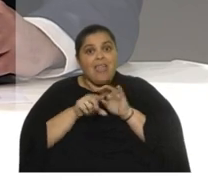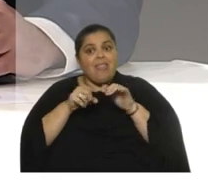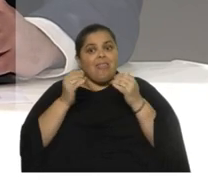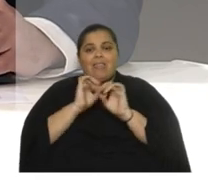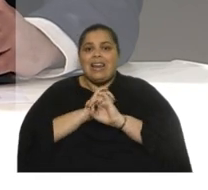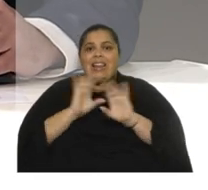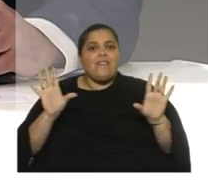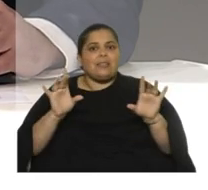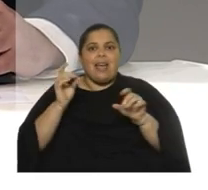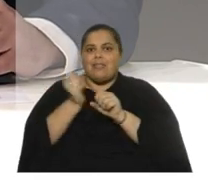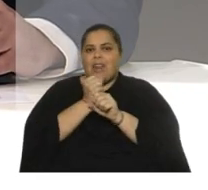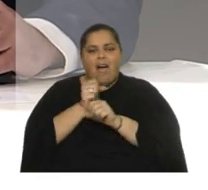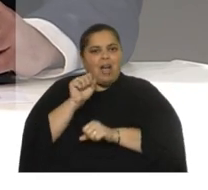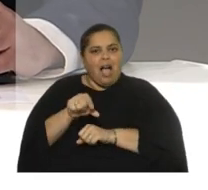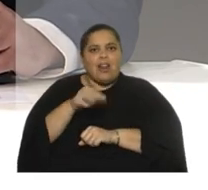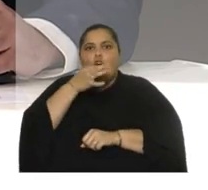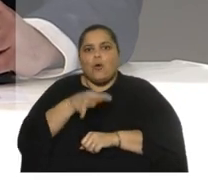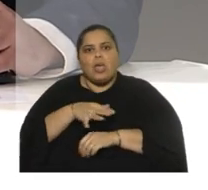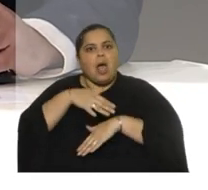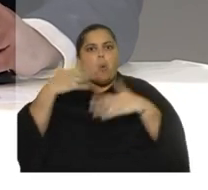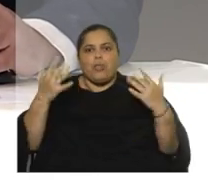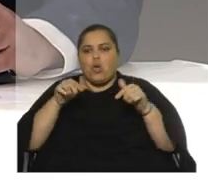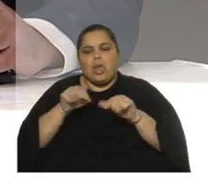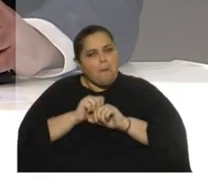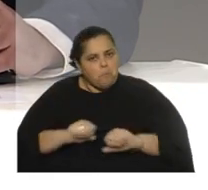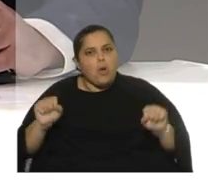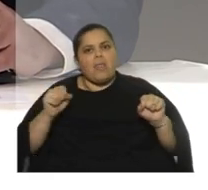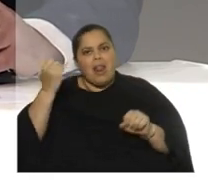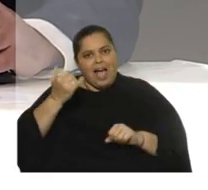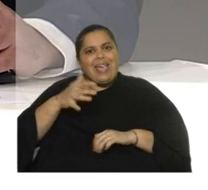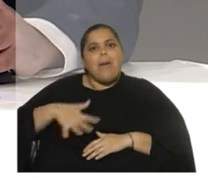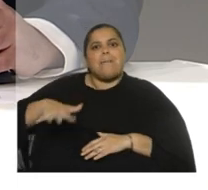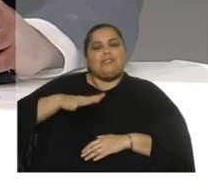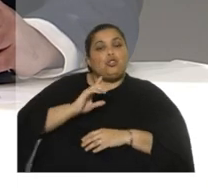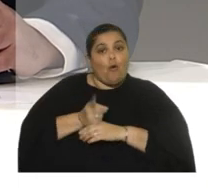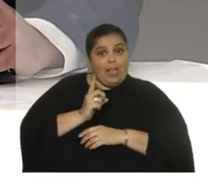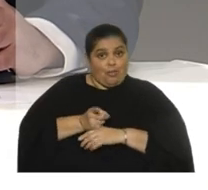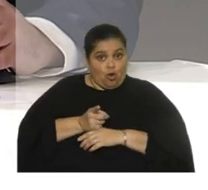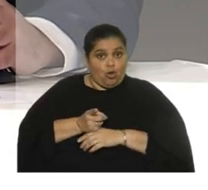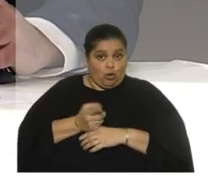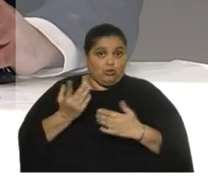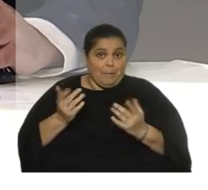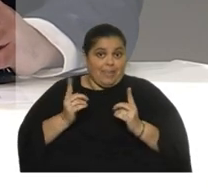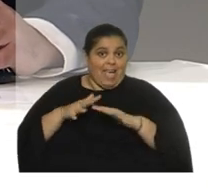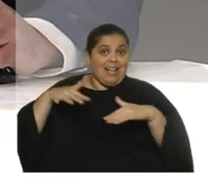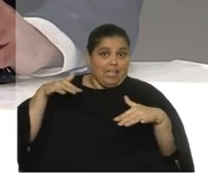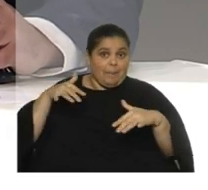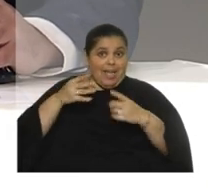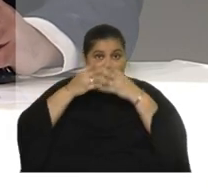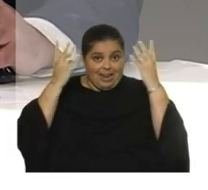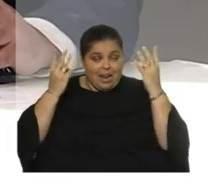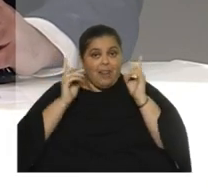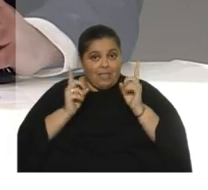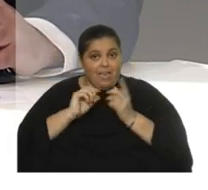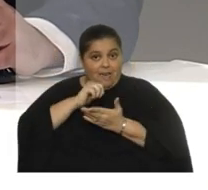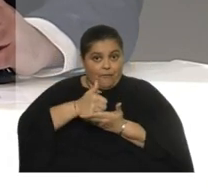libertad para trabajar cuando quieren donde quieren tienen espacios obligatorios además de asambleas generales de